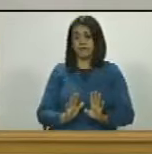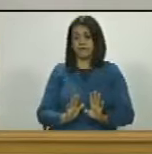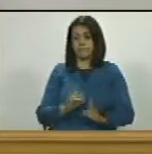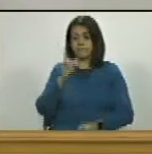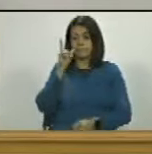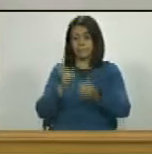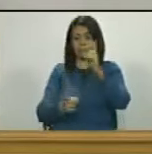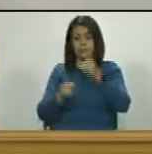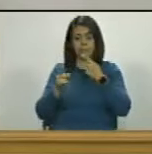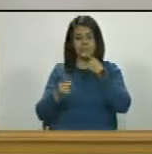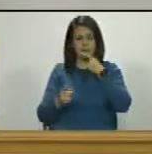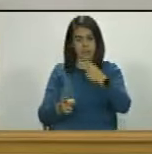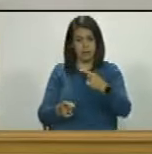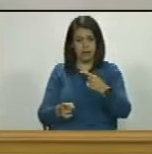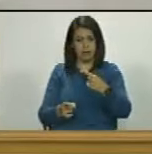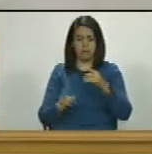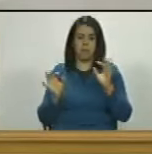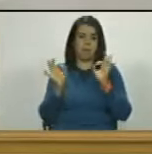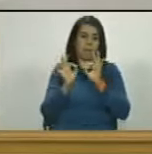¿alguno dijo algo?